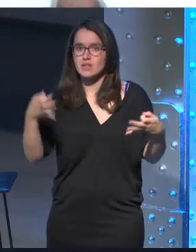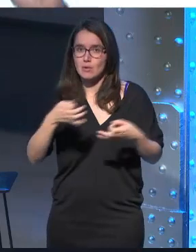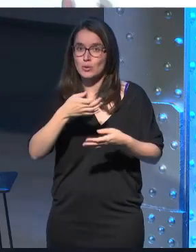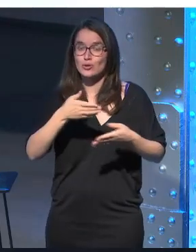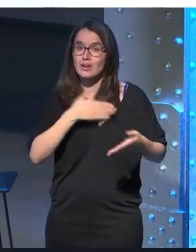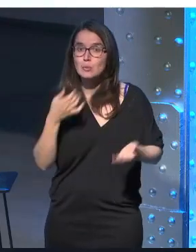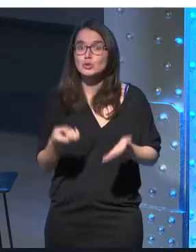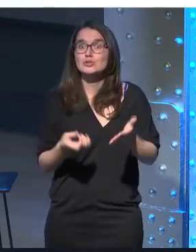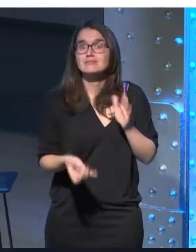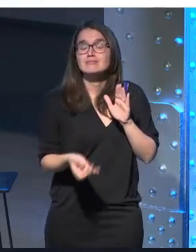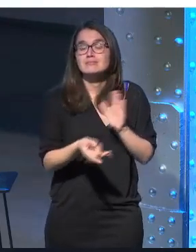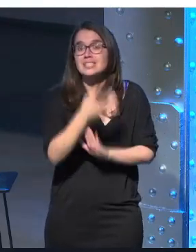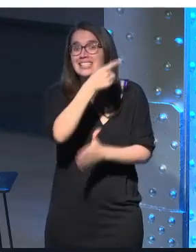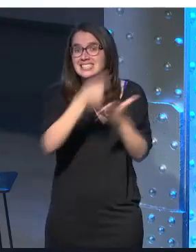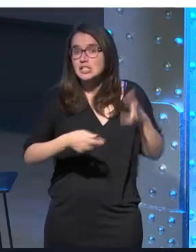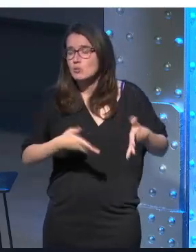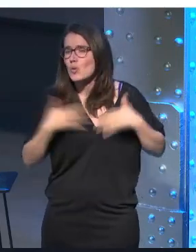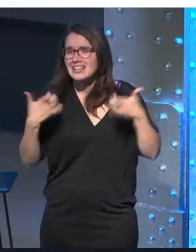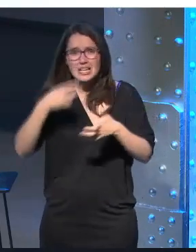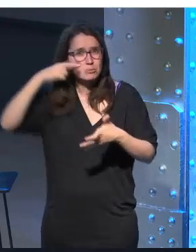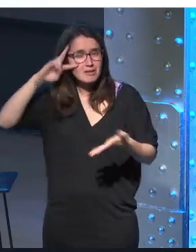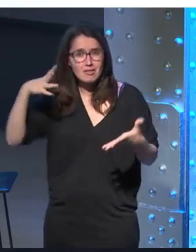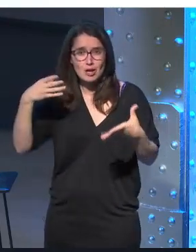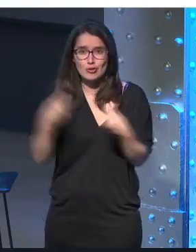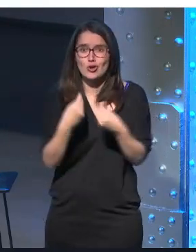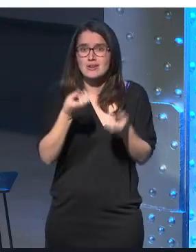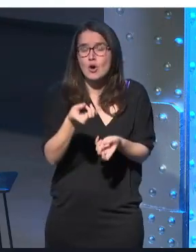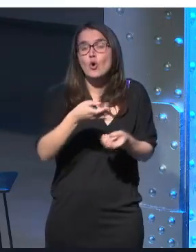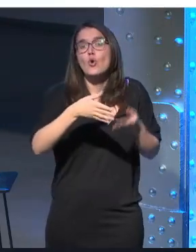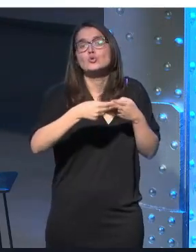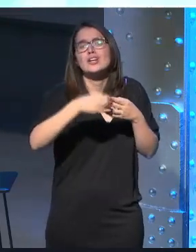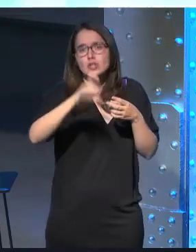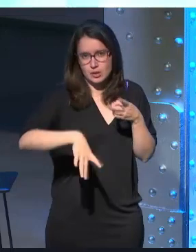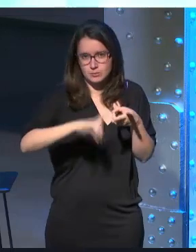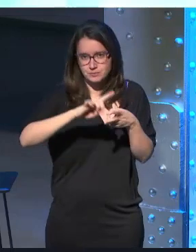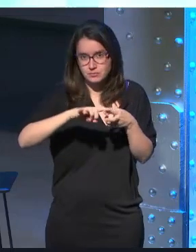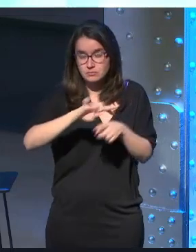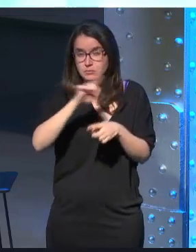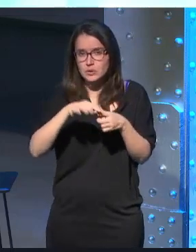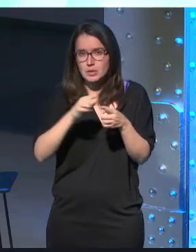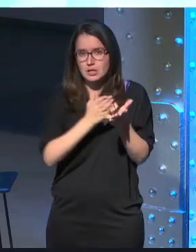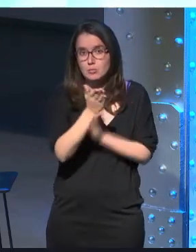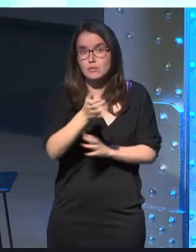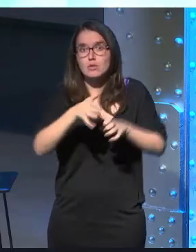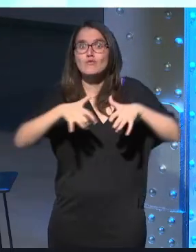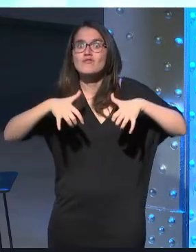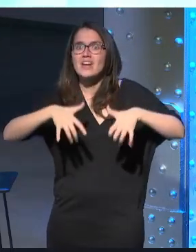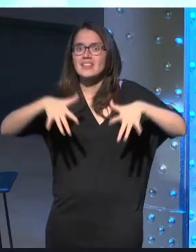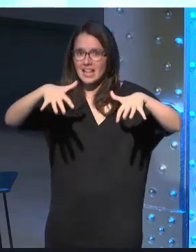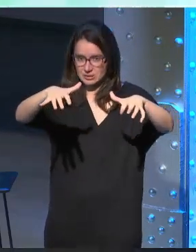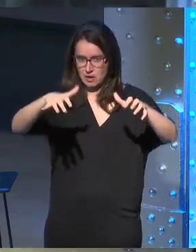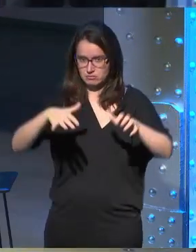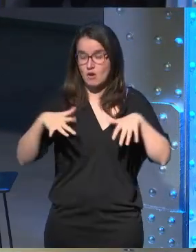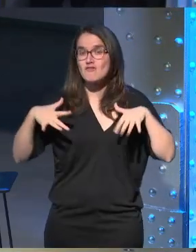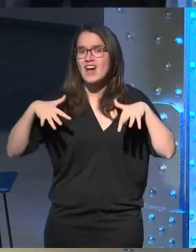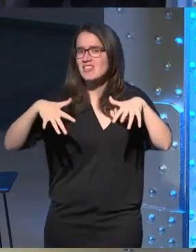diseñamos cualquier experiencia que tenga algo de narración ¿quién es el usuario? ¿quién va a ser? una primera opción es que sea un fantasma que sea un